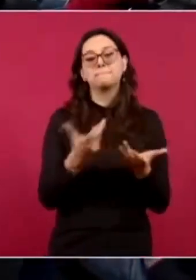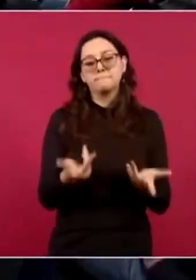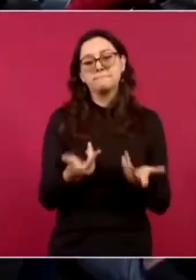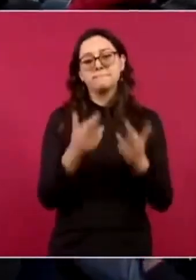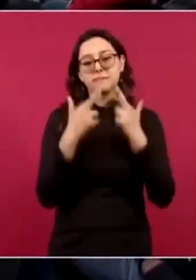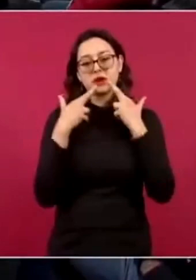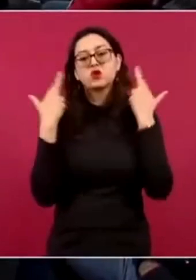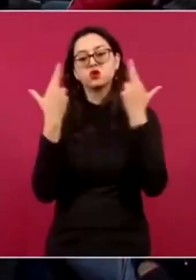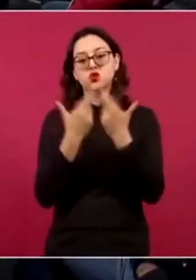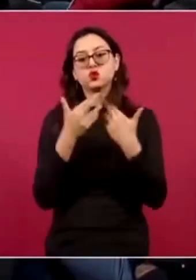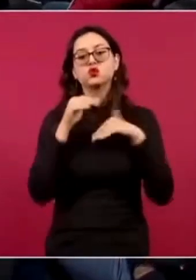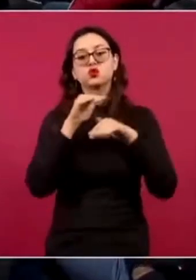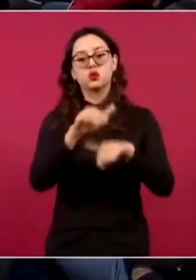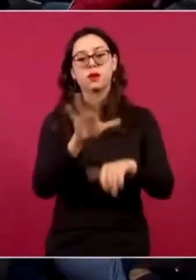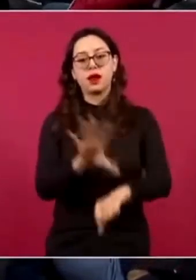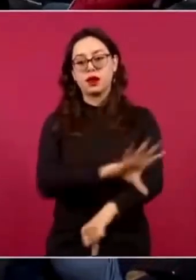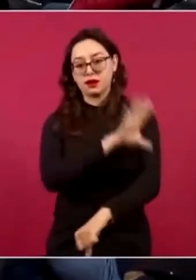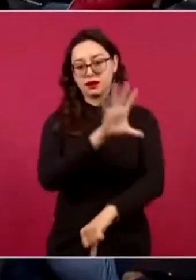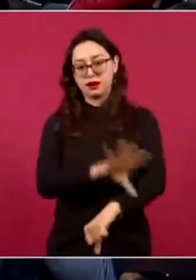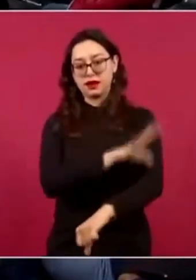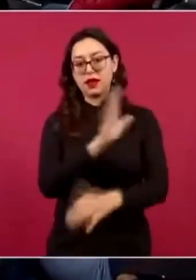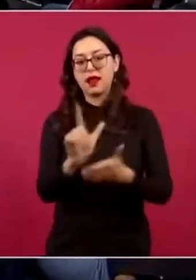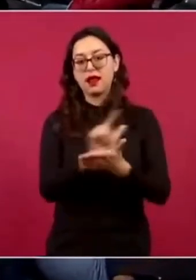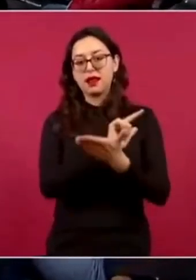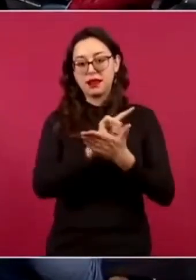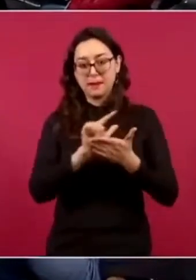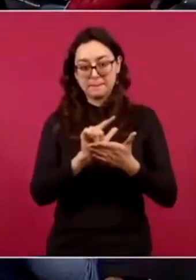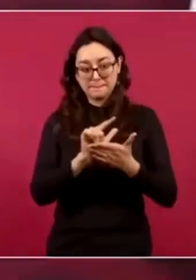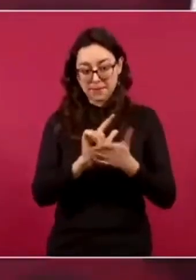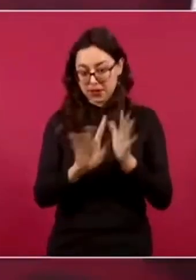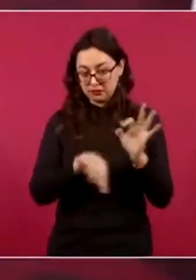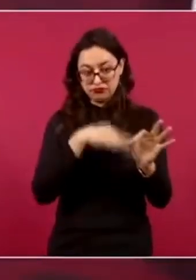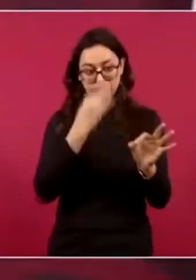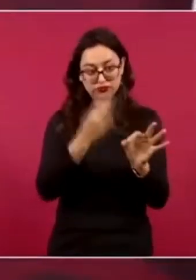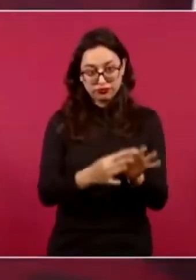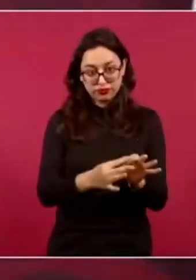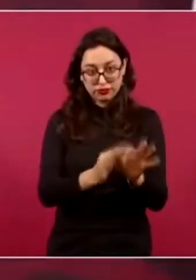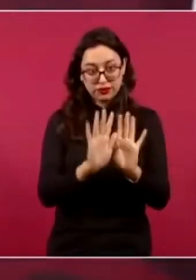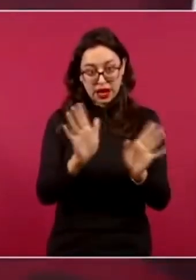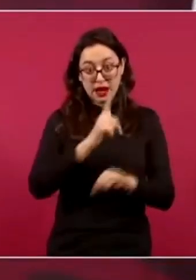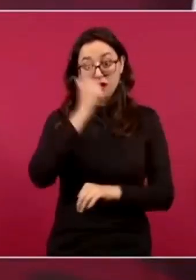renovables en Oaxaca y ya nos regresamos para acá